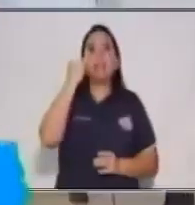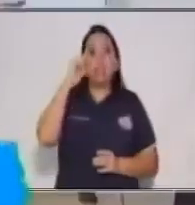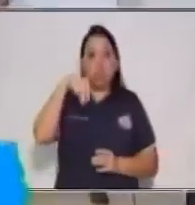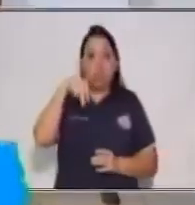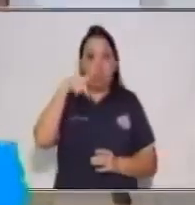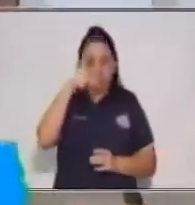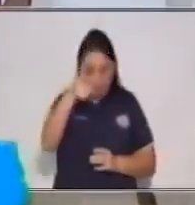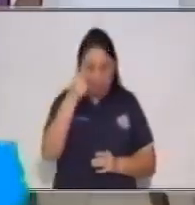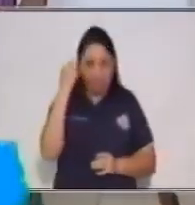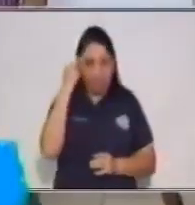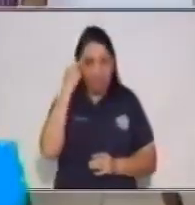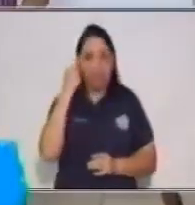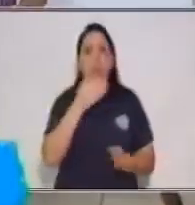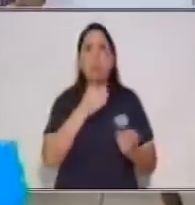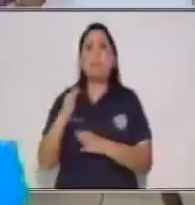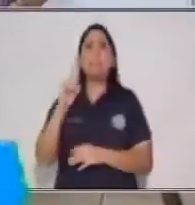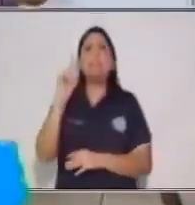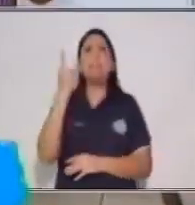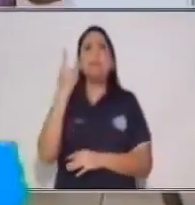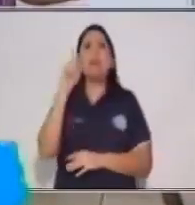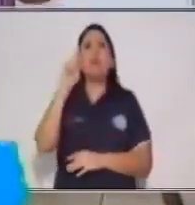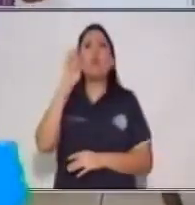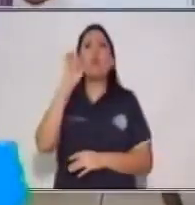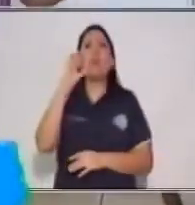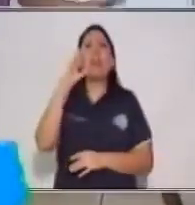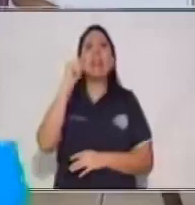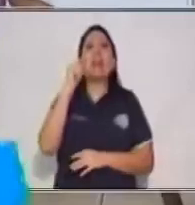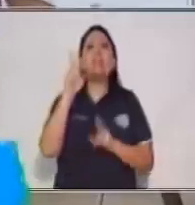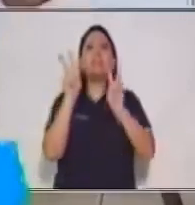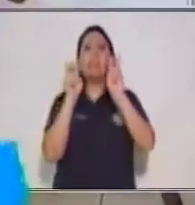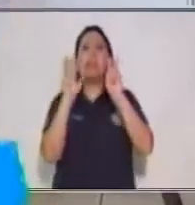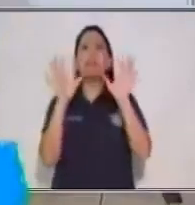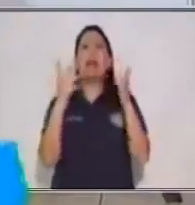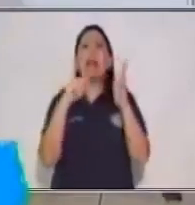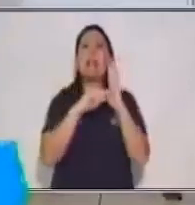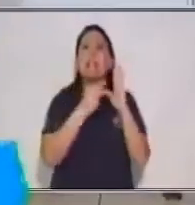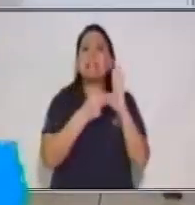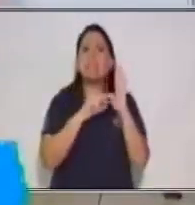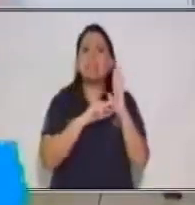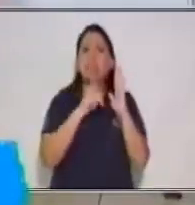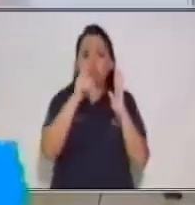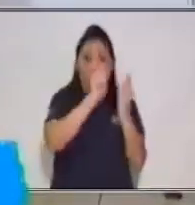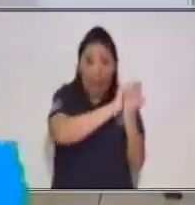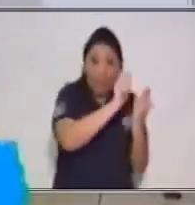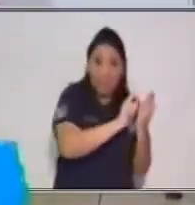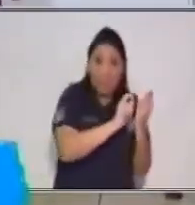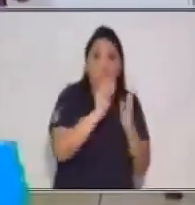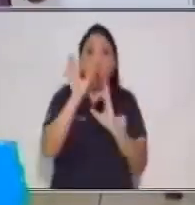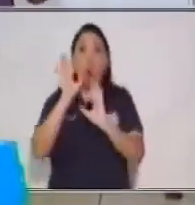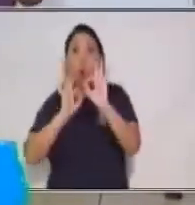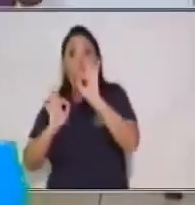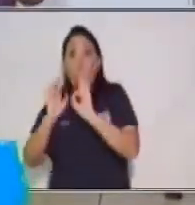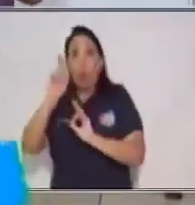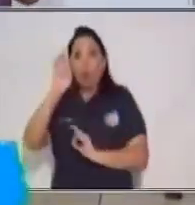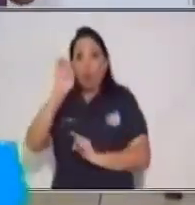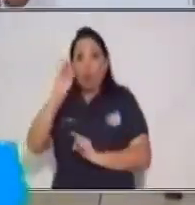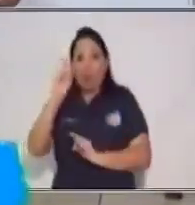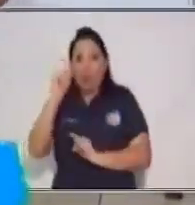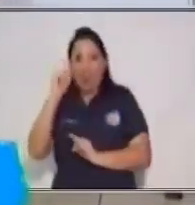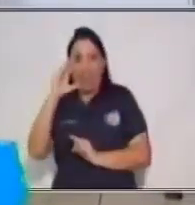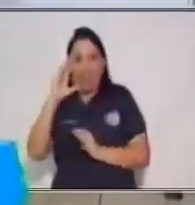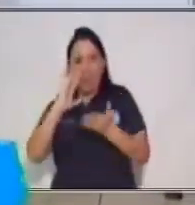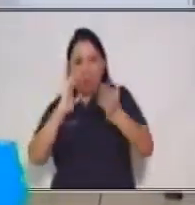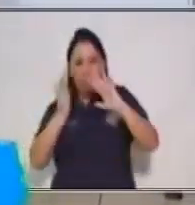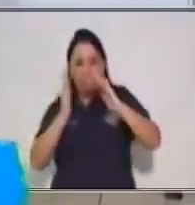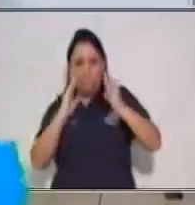principiemos. ¿Qué es la redacción? ¿Crees tú que escribir y redactar son sinónimos?